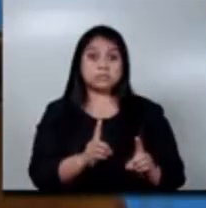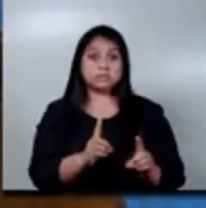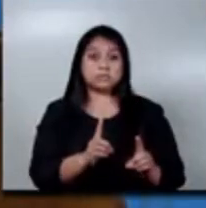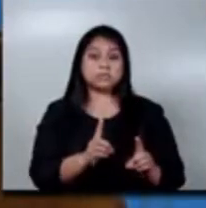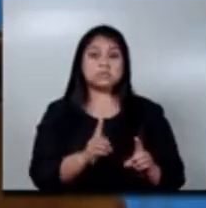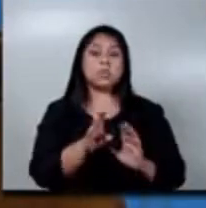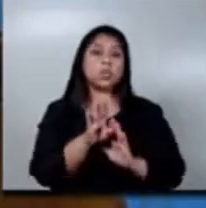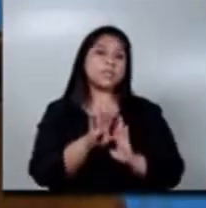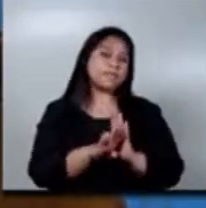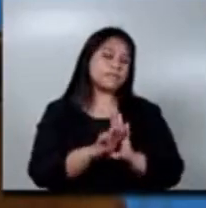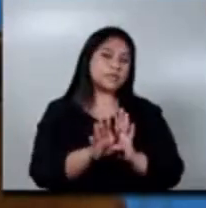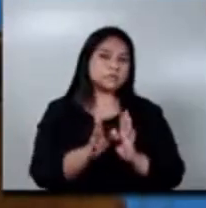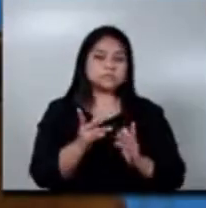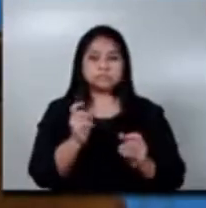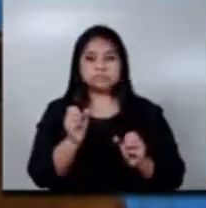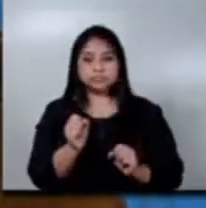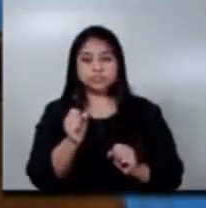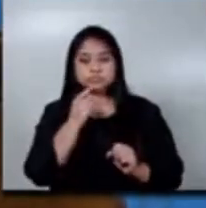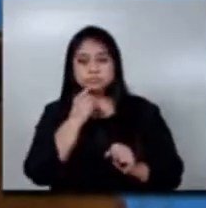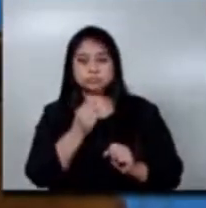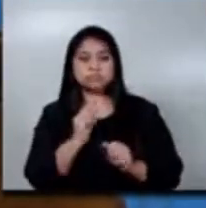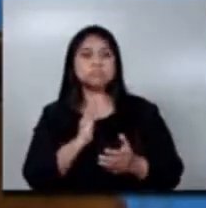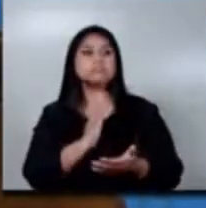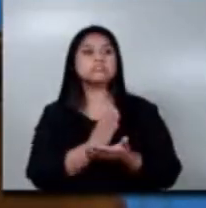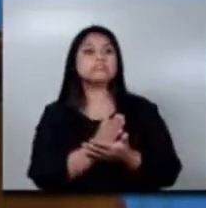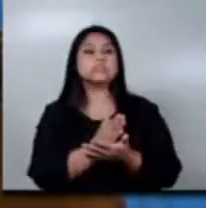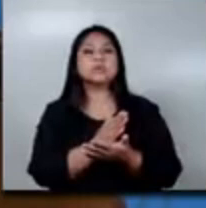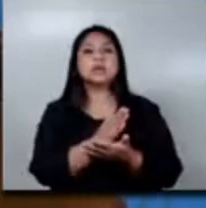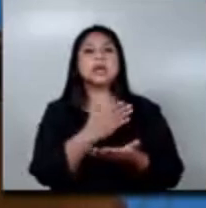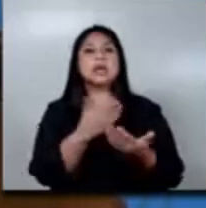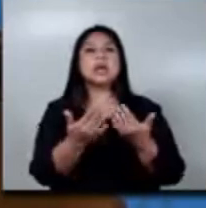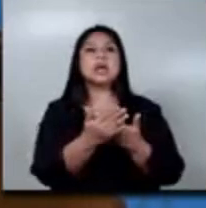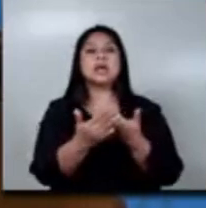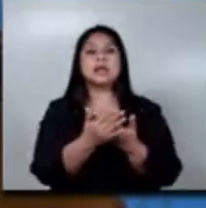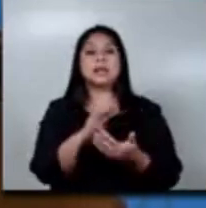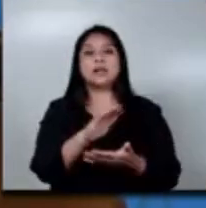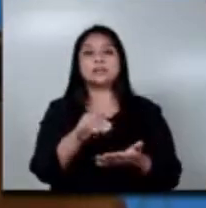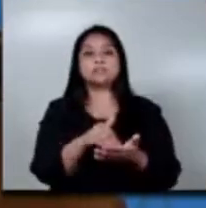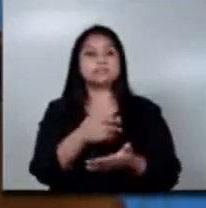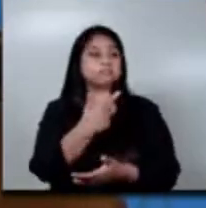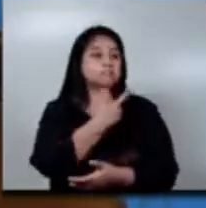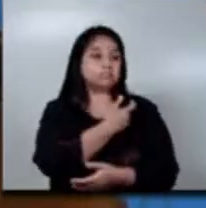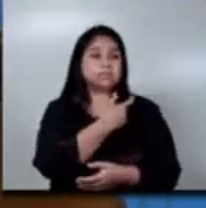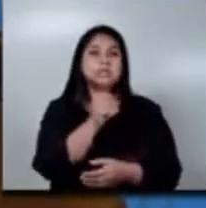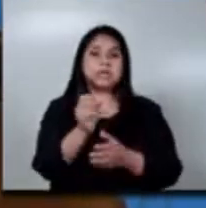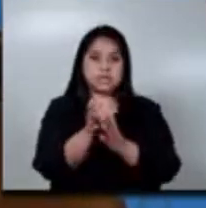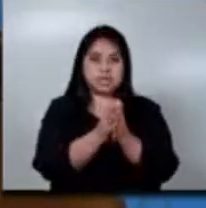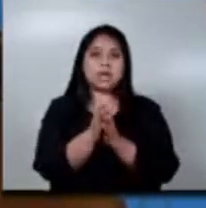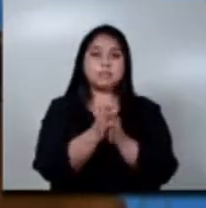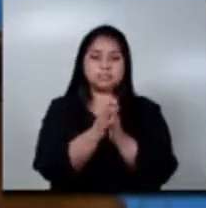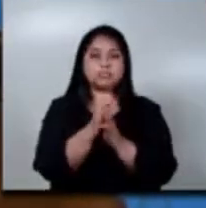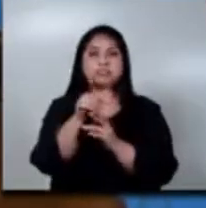deficiencias puedan llegar y acercarse a los centros de vacunación. Y yo aprovecho para que